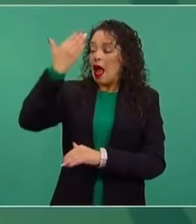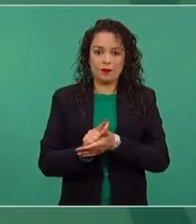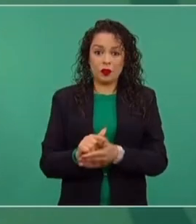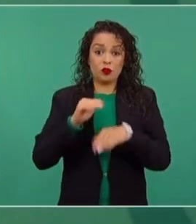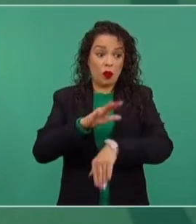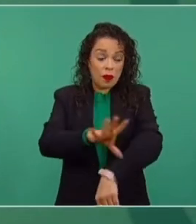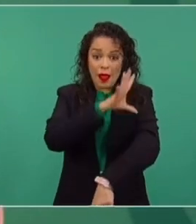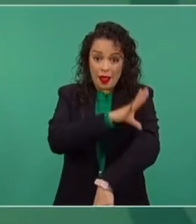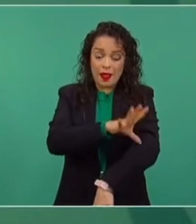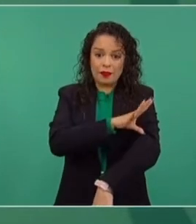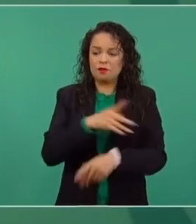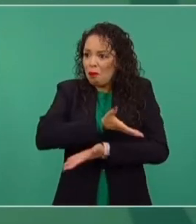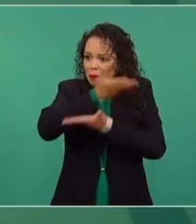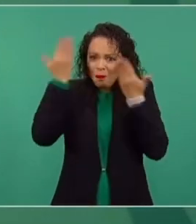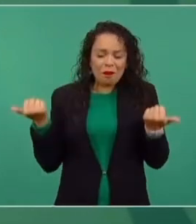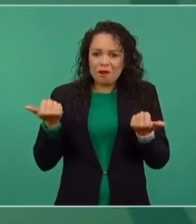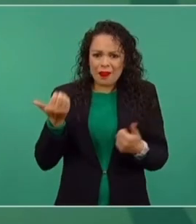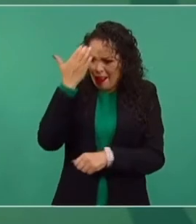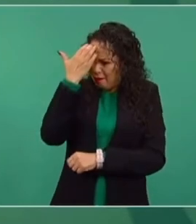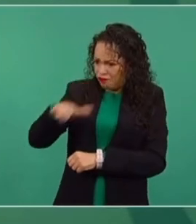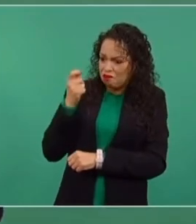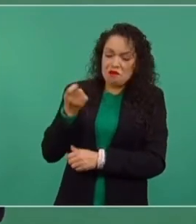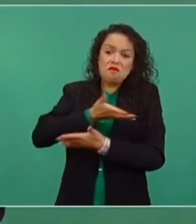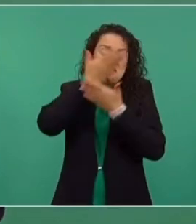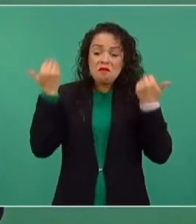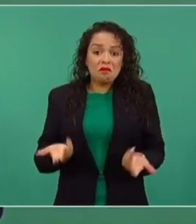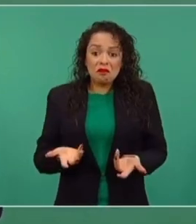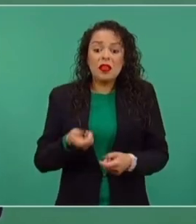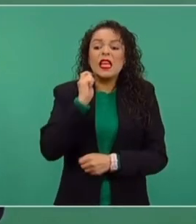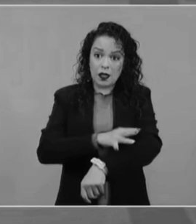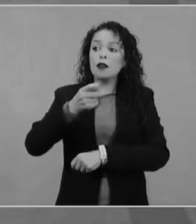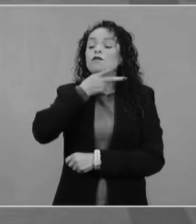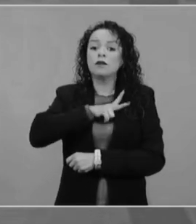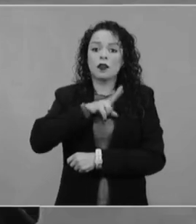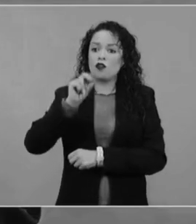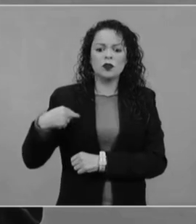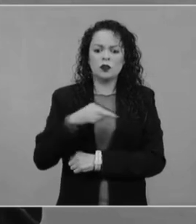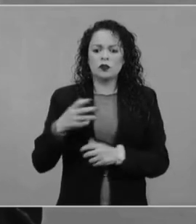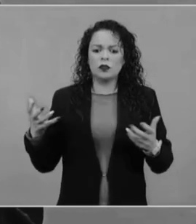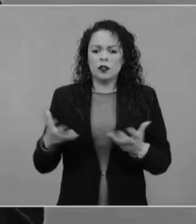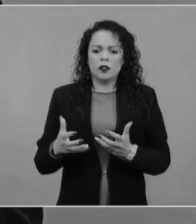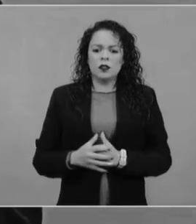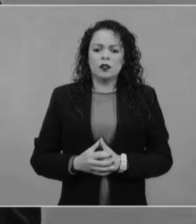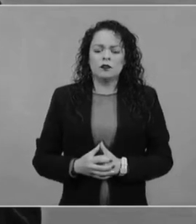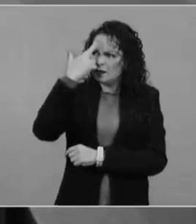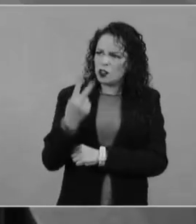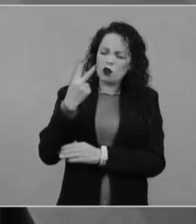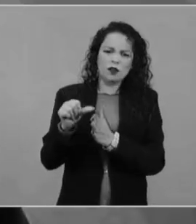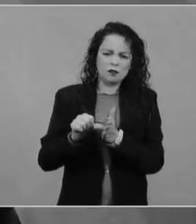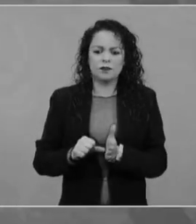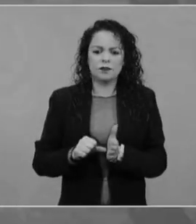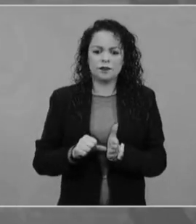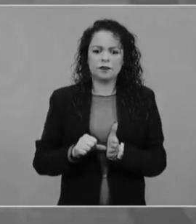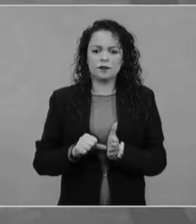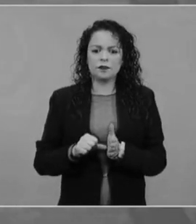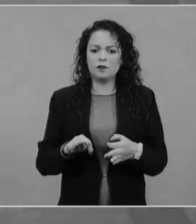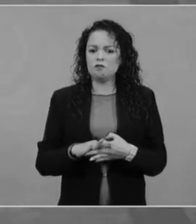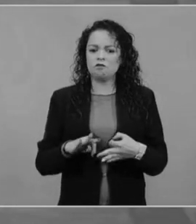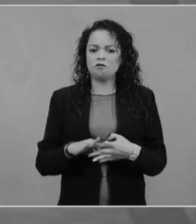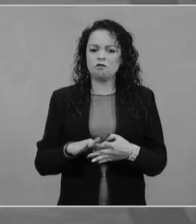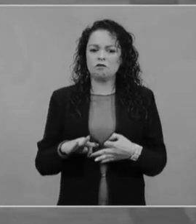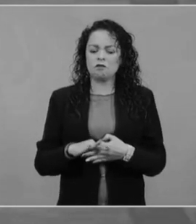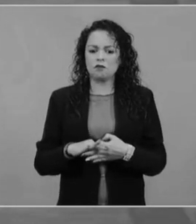energética, la gente no se enteró, no supo de qué se trataba. Llevamos a cabo dos meses, como diez